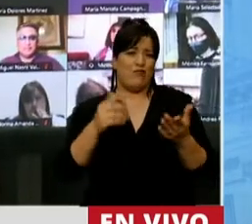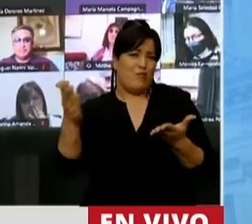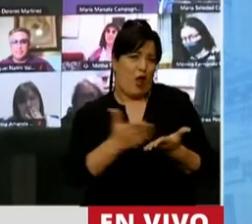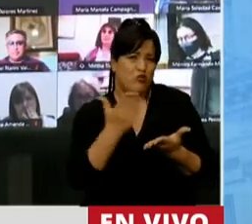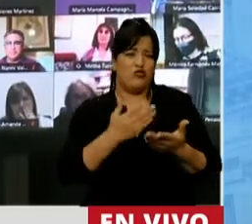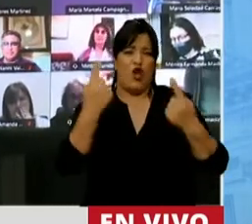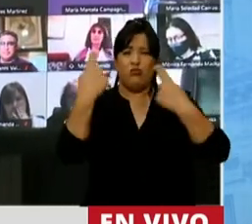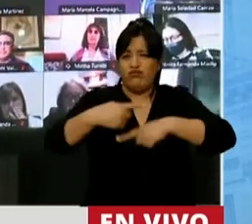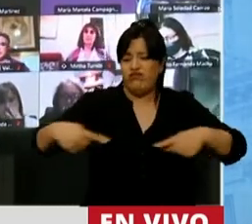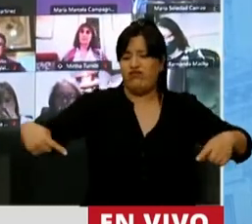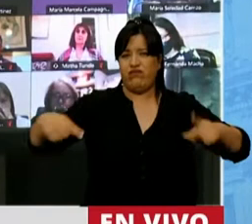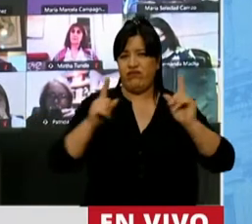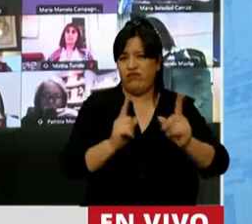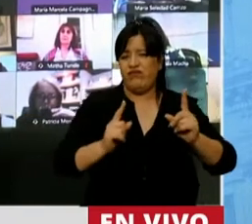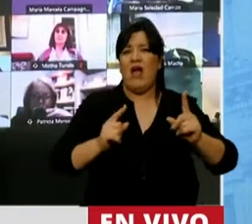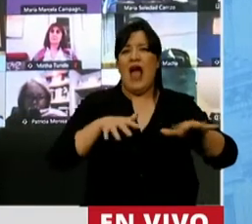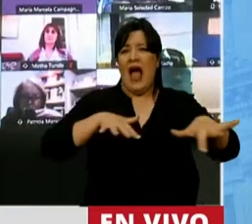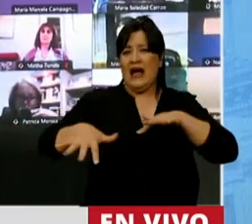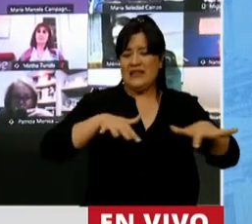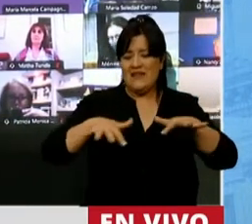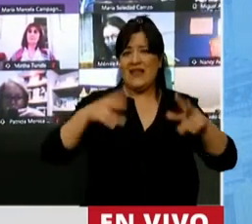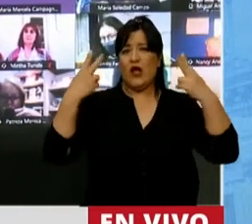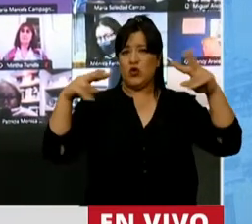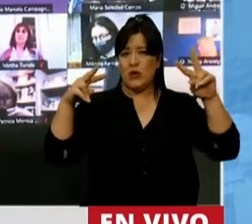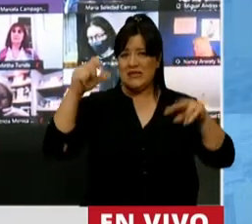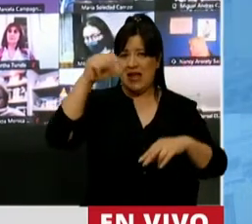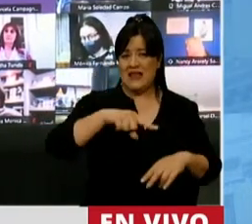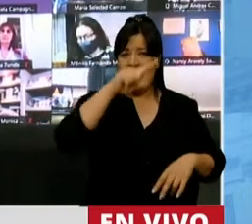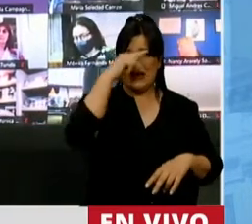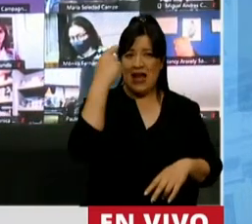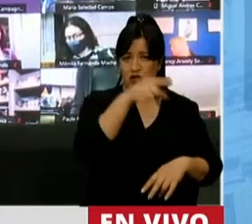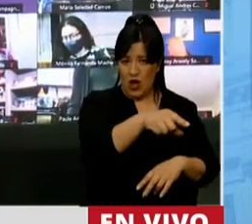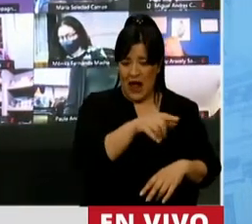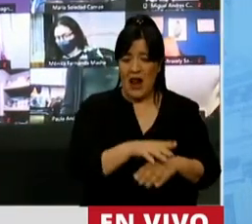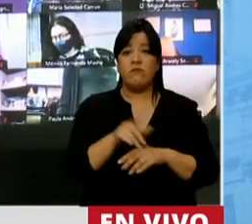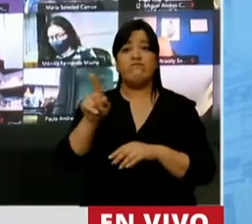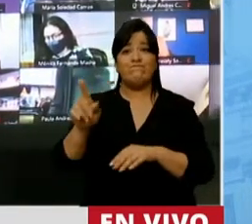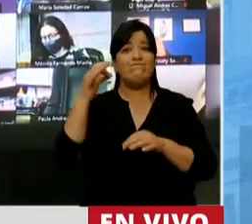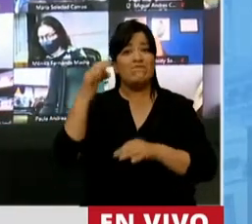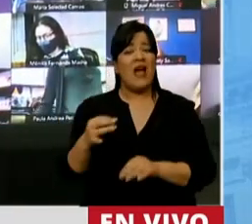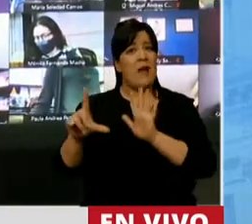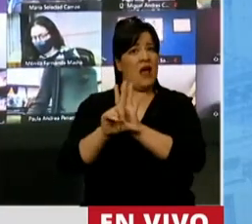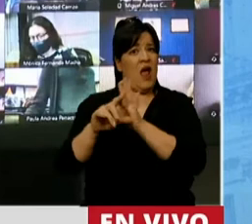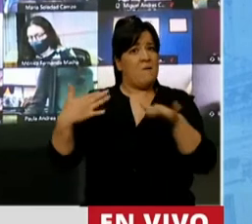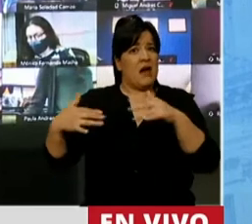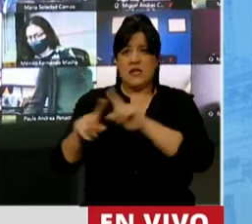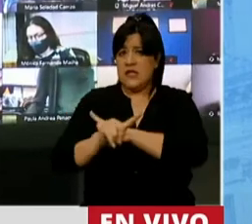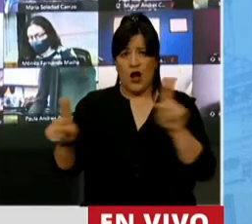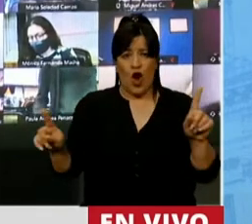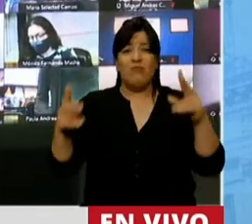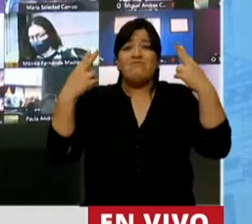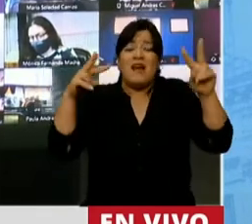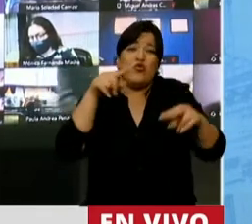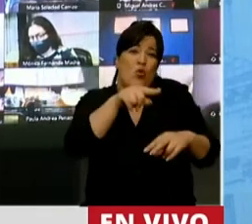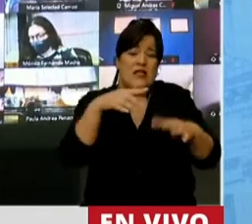productiva de la actividad turística nacional, en lugar de una ley de emergencia. El sector no solo se